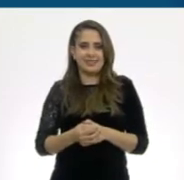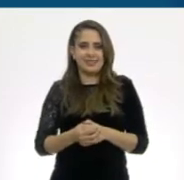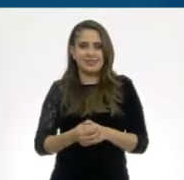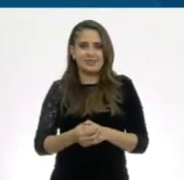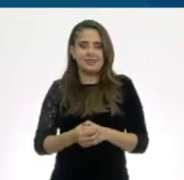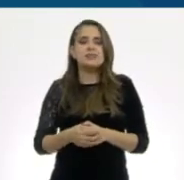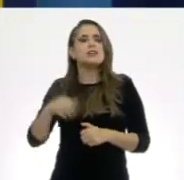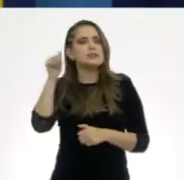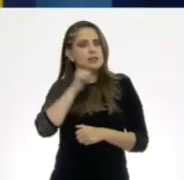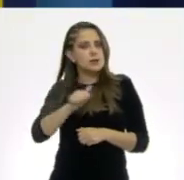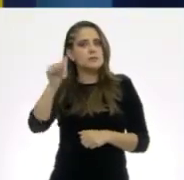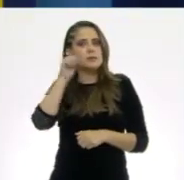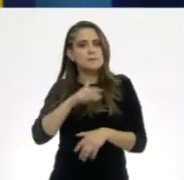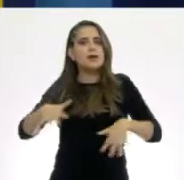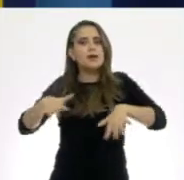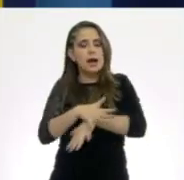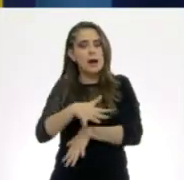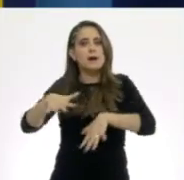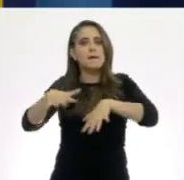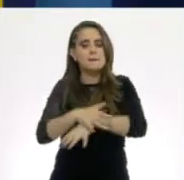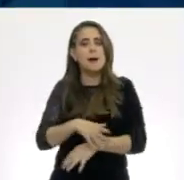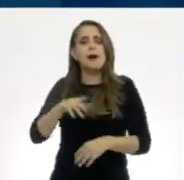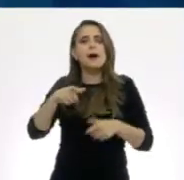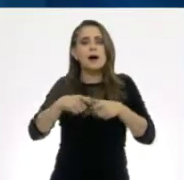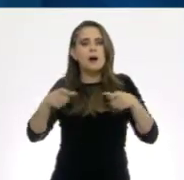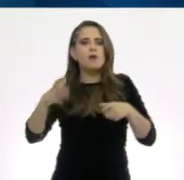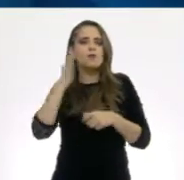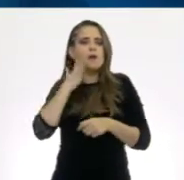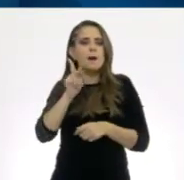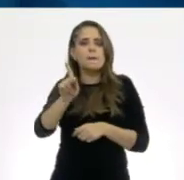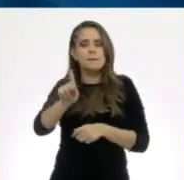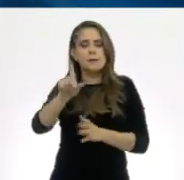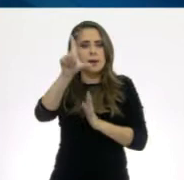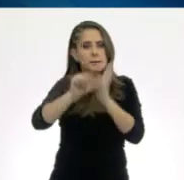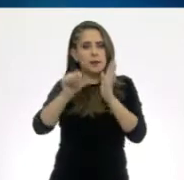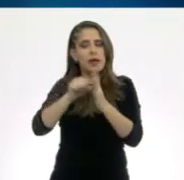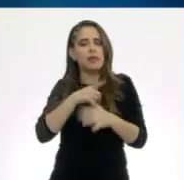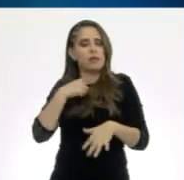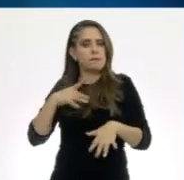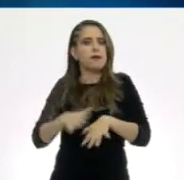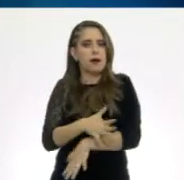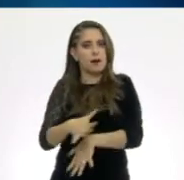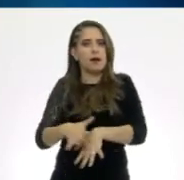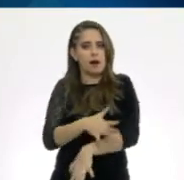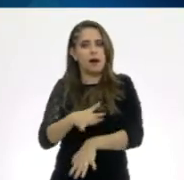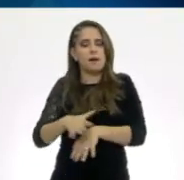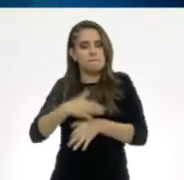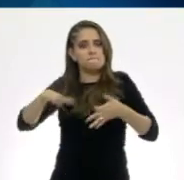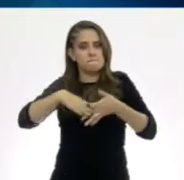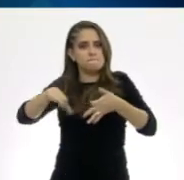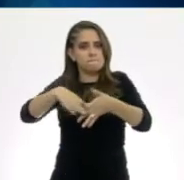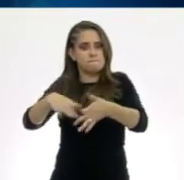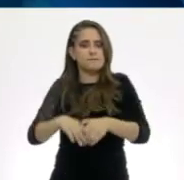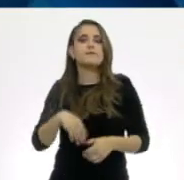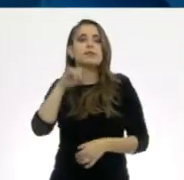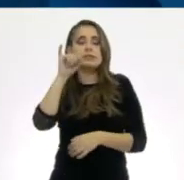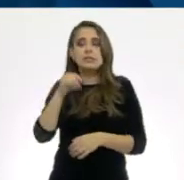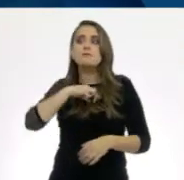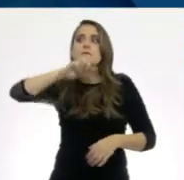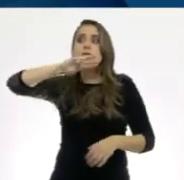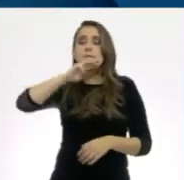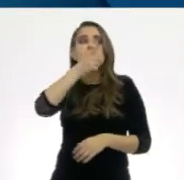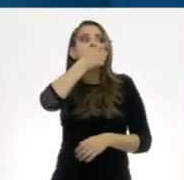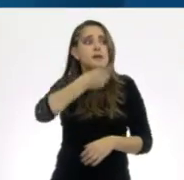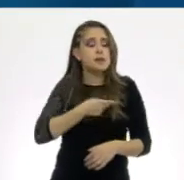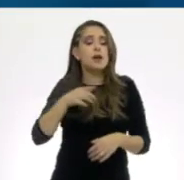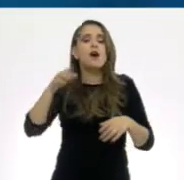¡Cambiar constantemente las toallas sanitarias! Sí. A mí me explicó mi mamá que el cambio de toallas sanitarias es